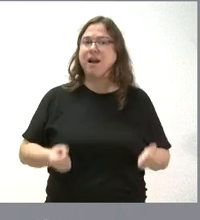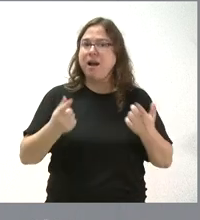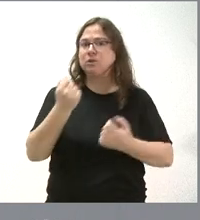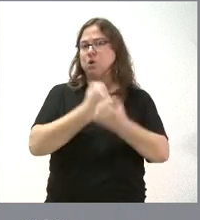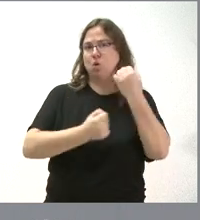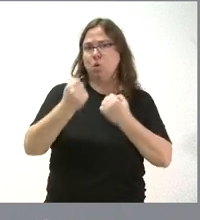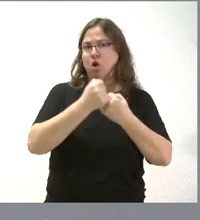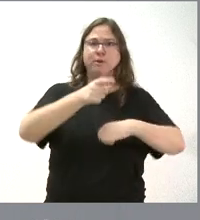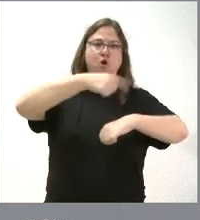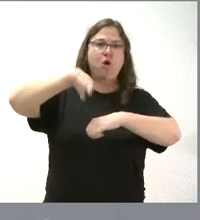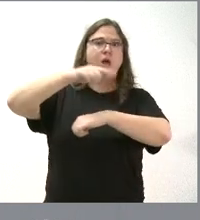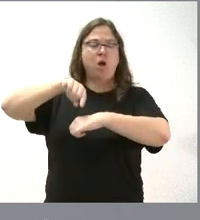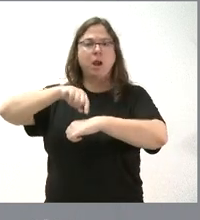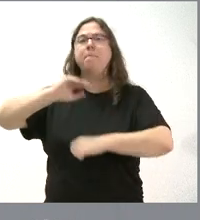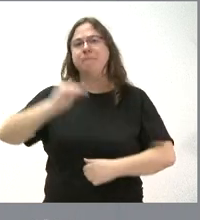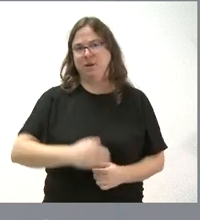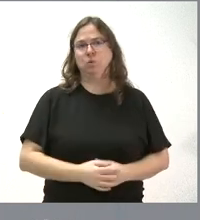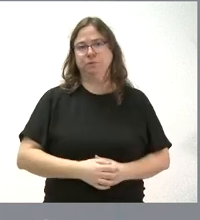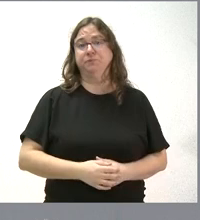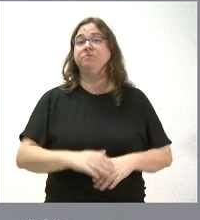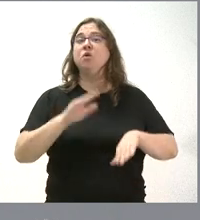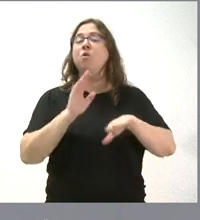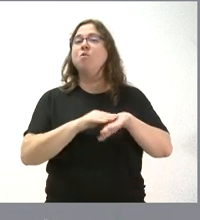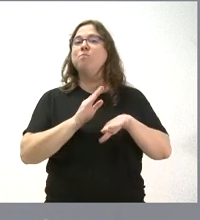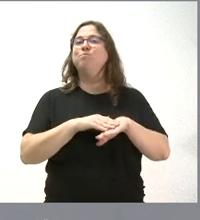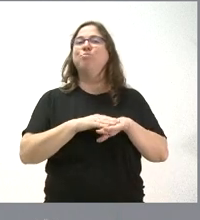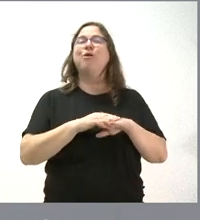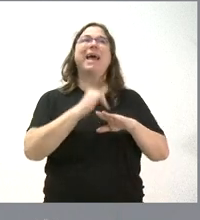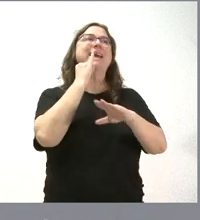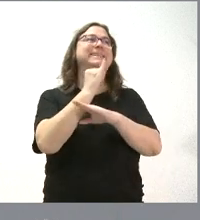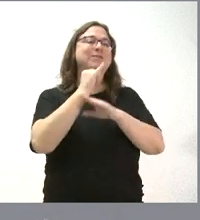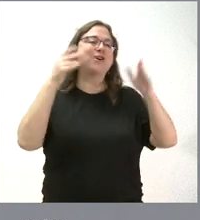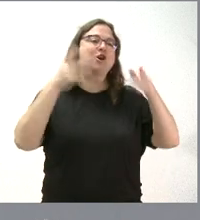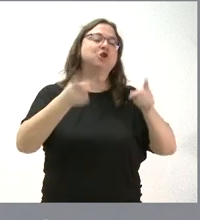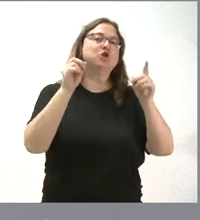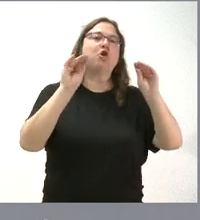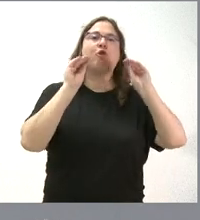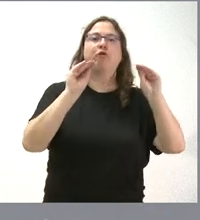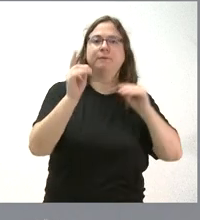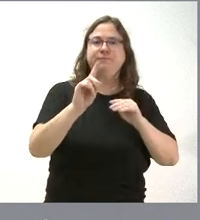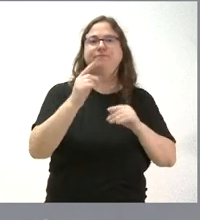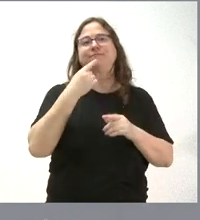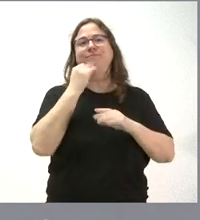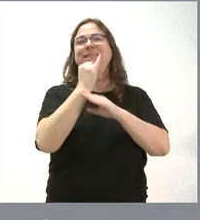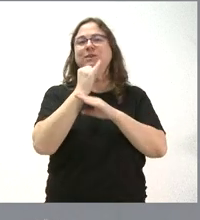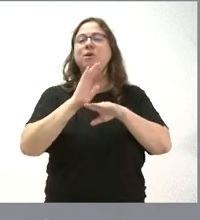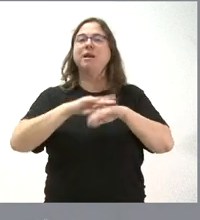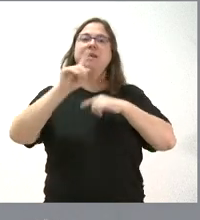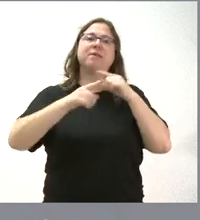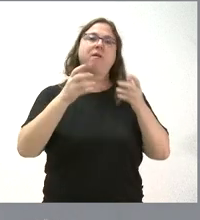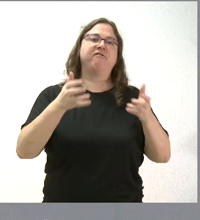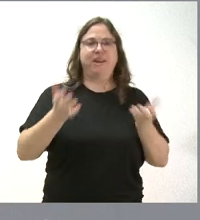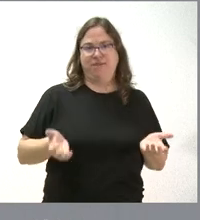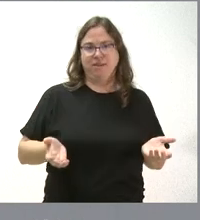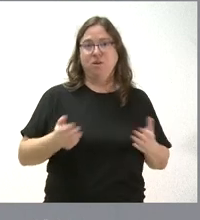de formación es menor porque no son instituciones dedicadas solo a la formación, sino que son instituciones que luego van a tener un beneficio